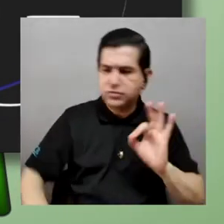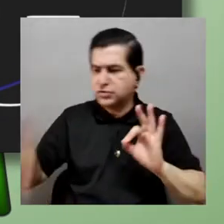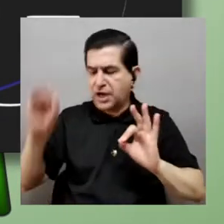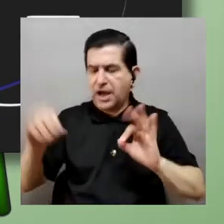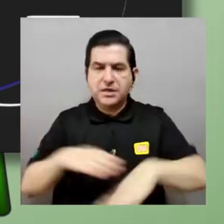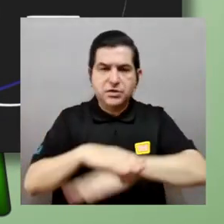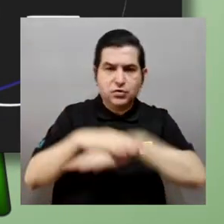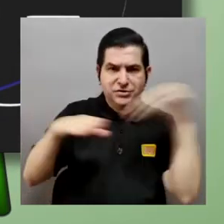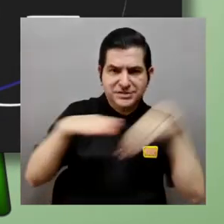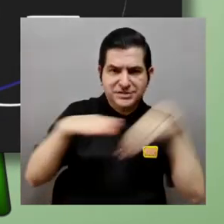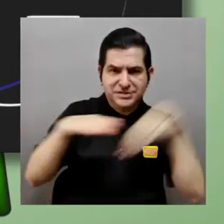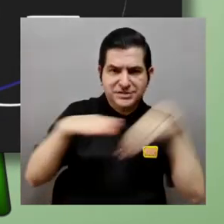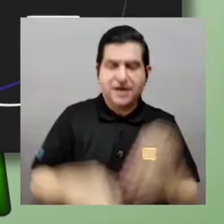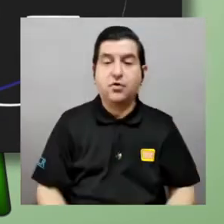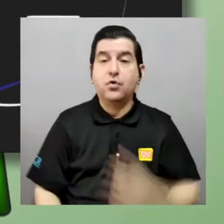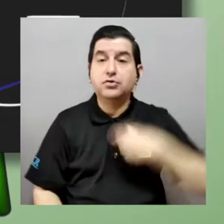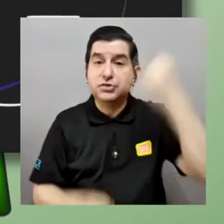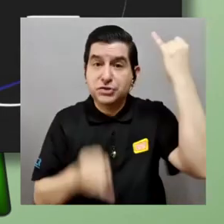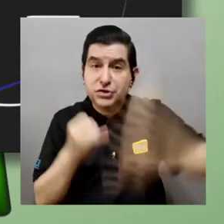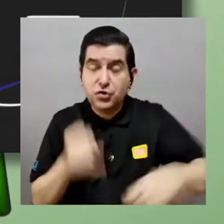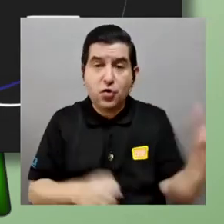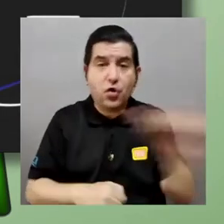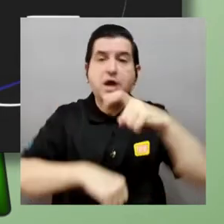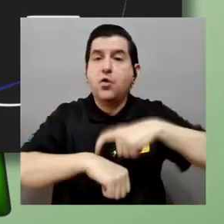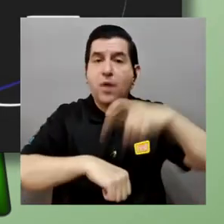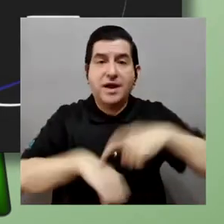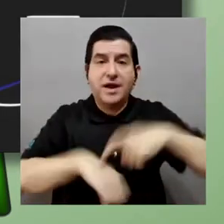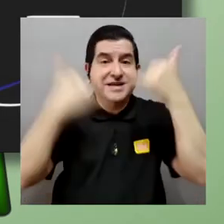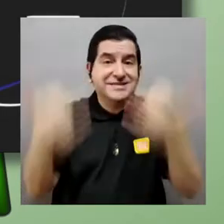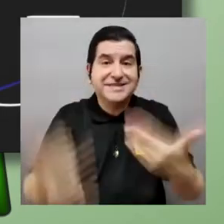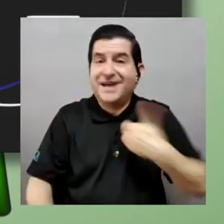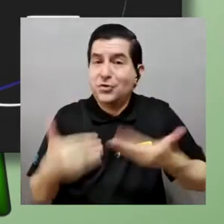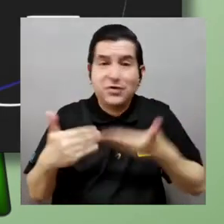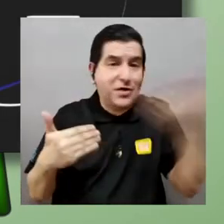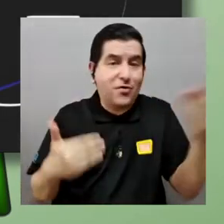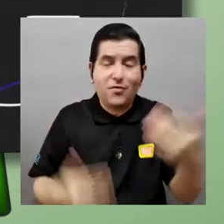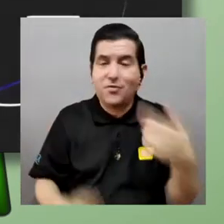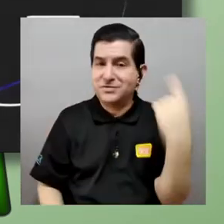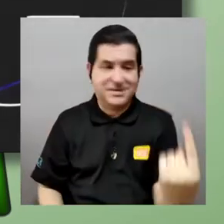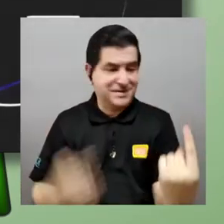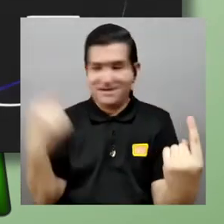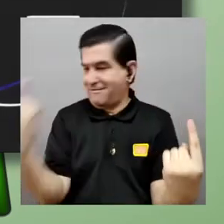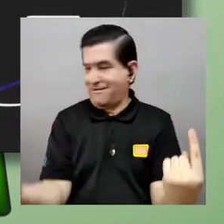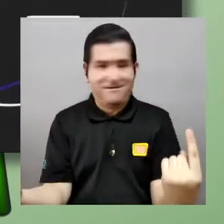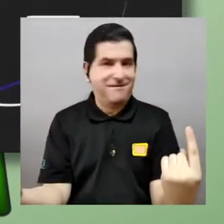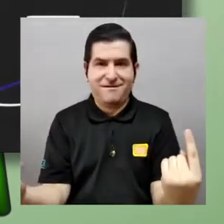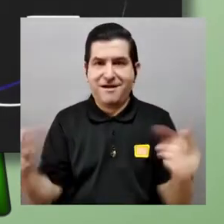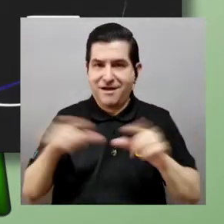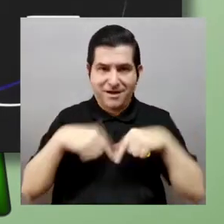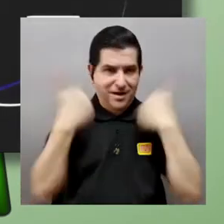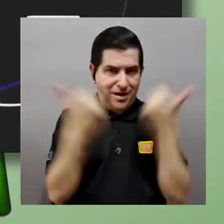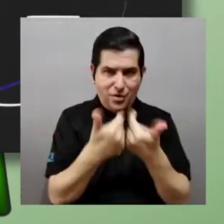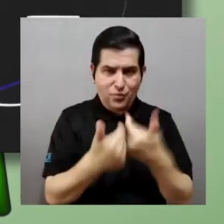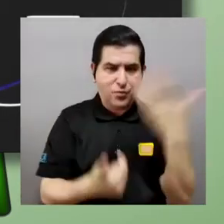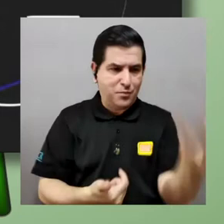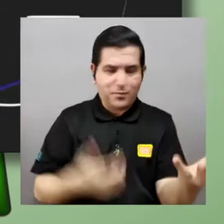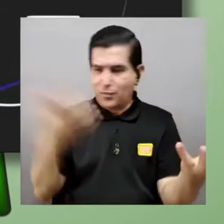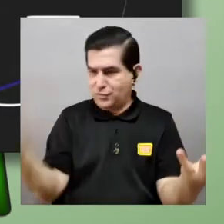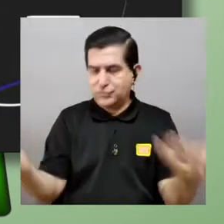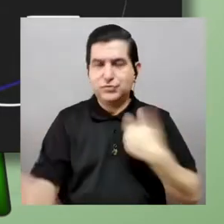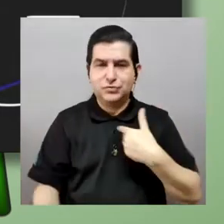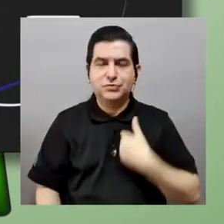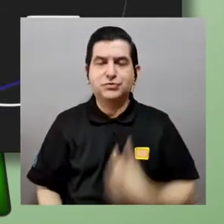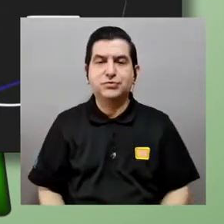si yo termino al mismo tiempo ya no me quedan elementos en ninguno de los dos conjuntos o sea a cada elemento de conjunto le asocié un único